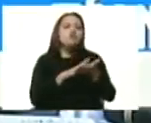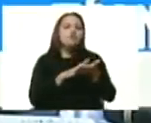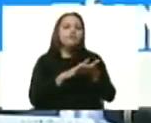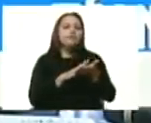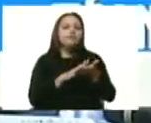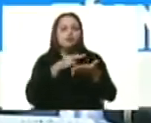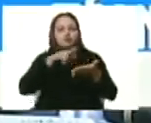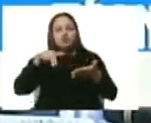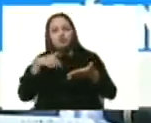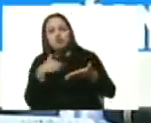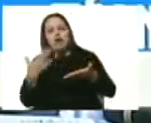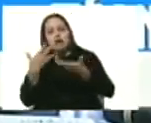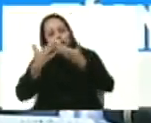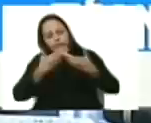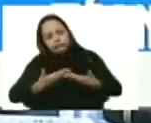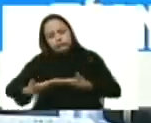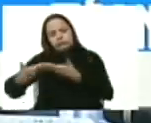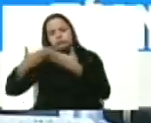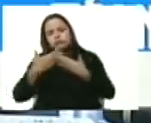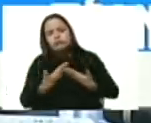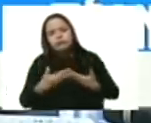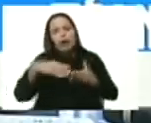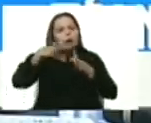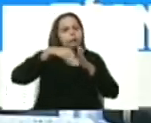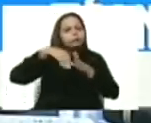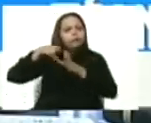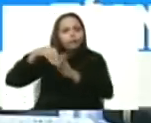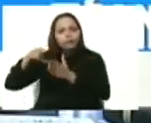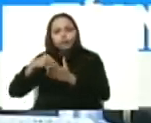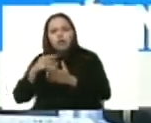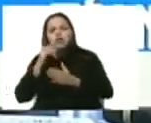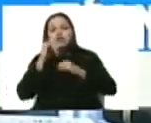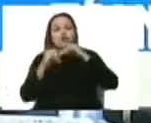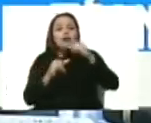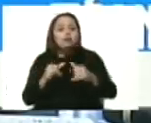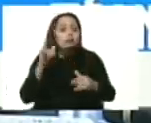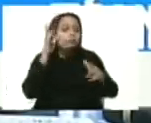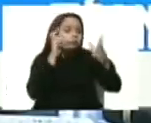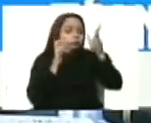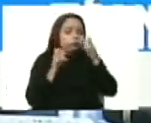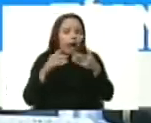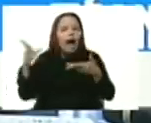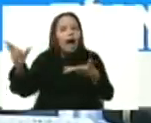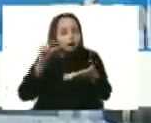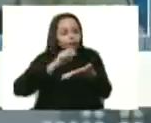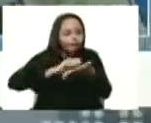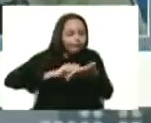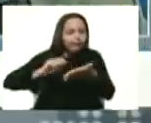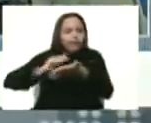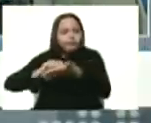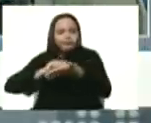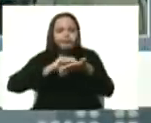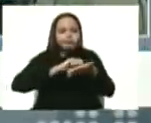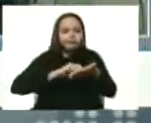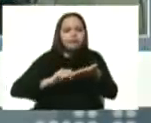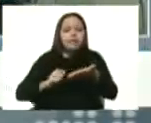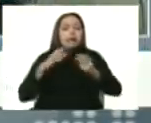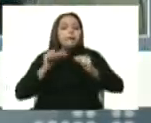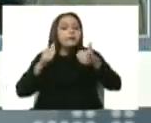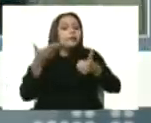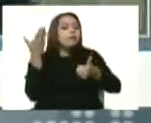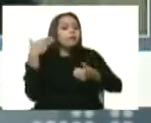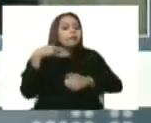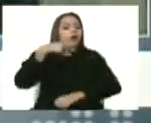minucioso. Hemos escuchado a todos los sectores productivos concernidos. Hemos estado, repito, desde el mes de noviembre